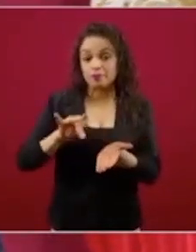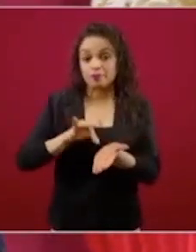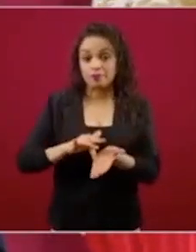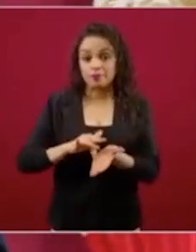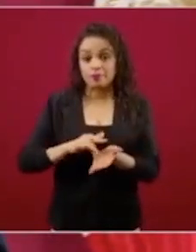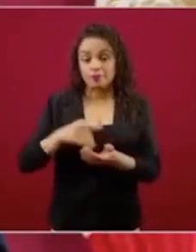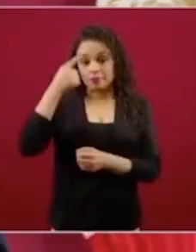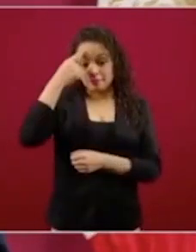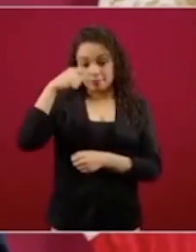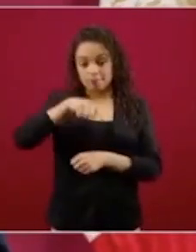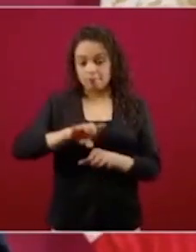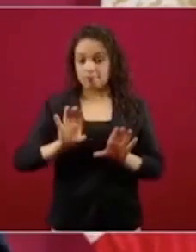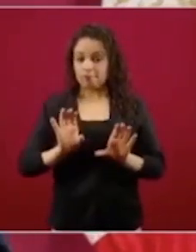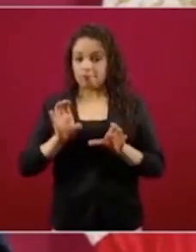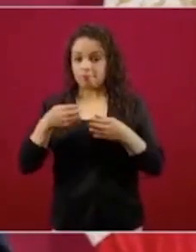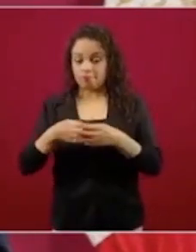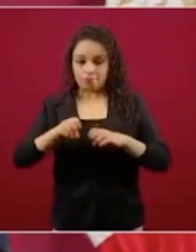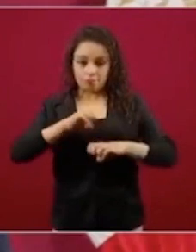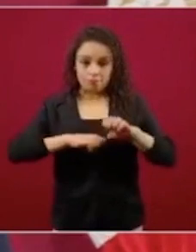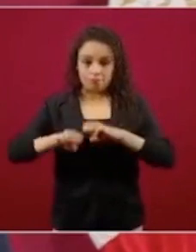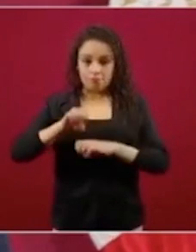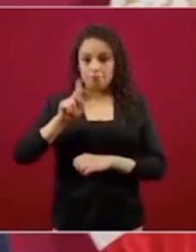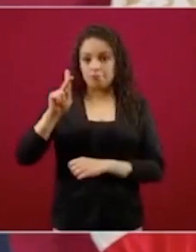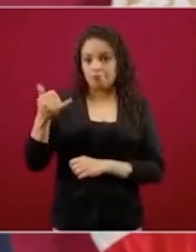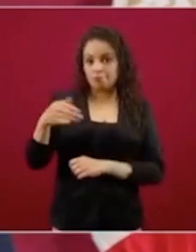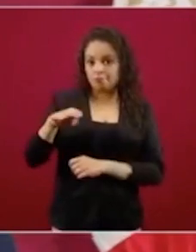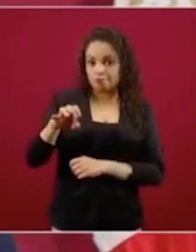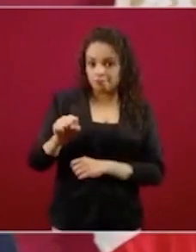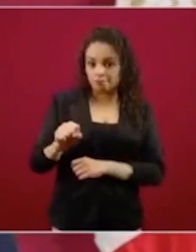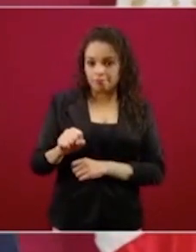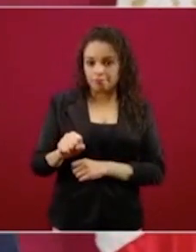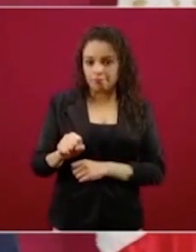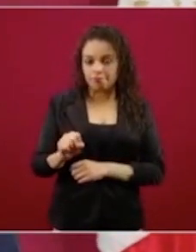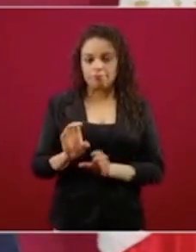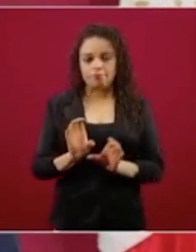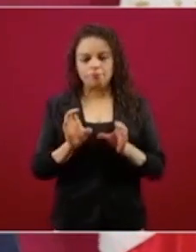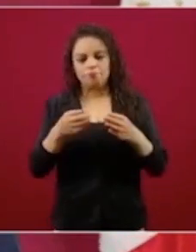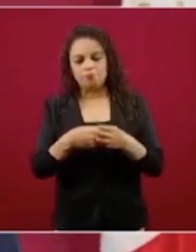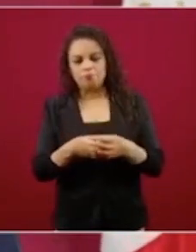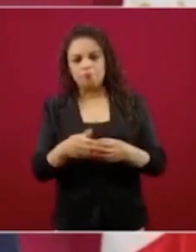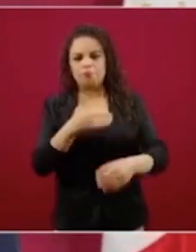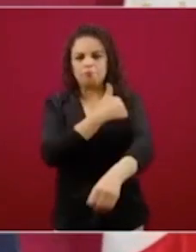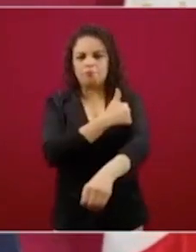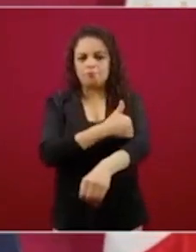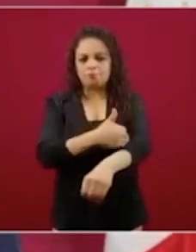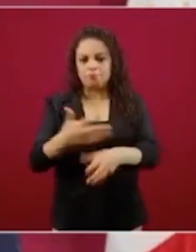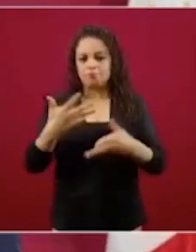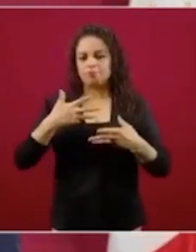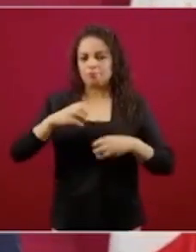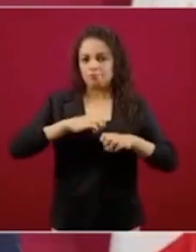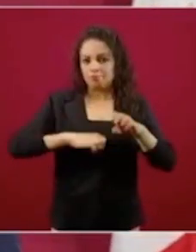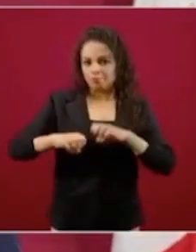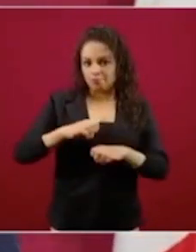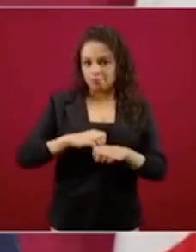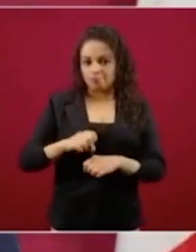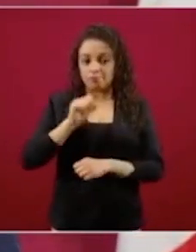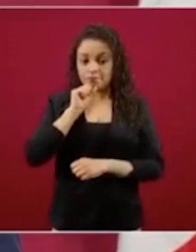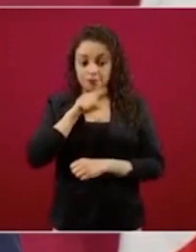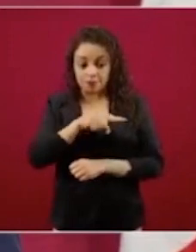los pequeños empresarios, a las pequeñas empresas y familiares, a los que requieren